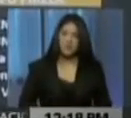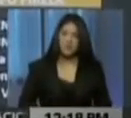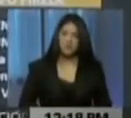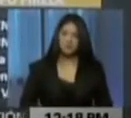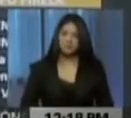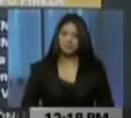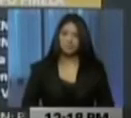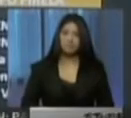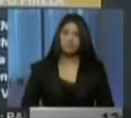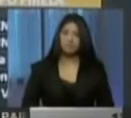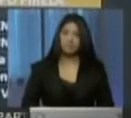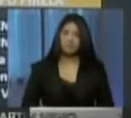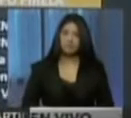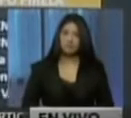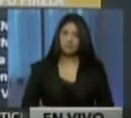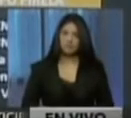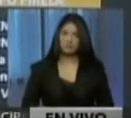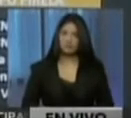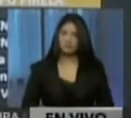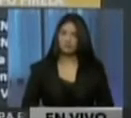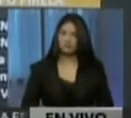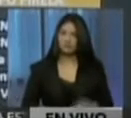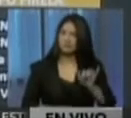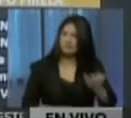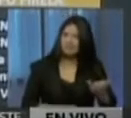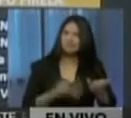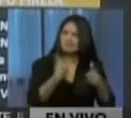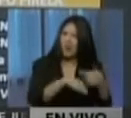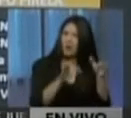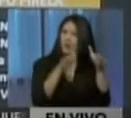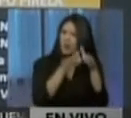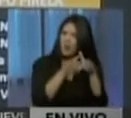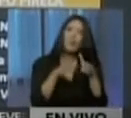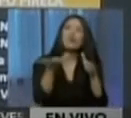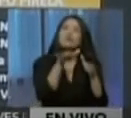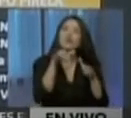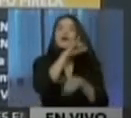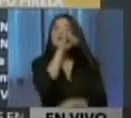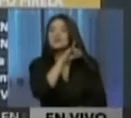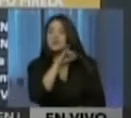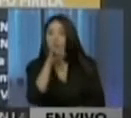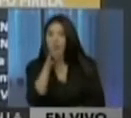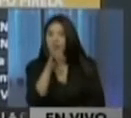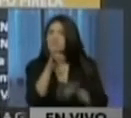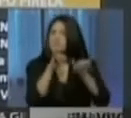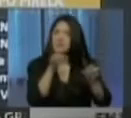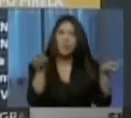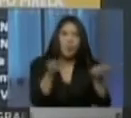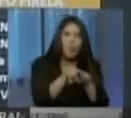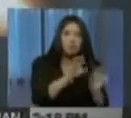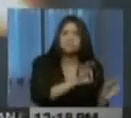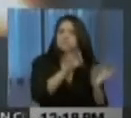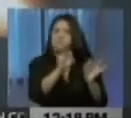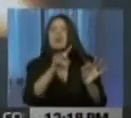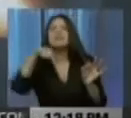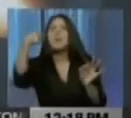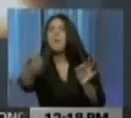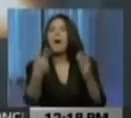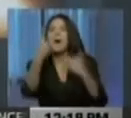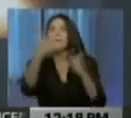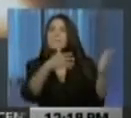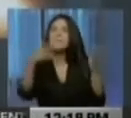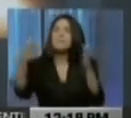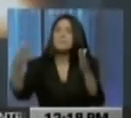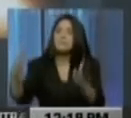Estas mismas acciones fueron las que movieron a grupos violentos en el estado Zulia. Luego que se decretara recientemente el plan de